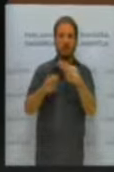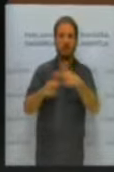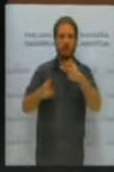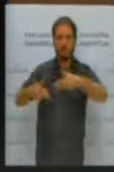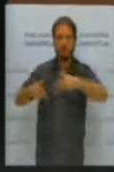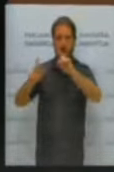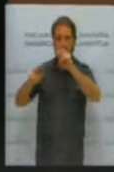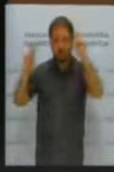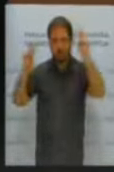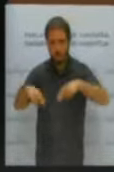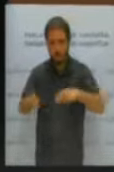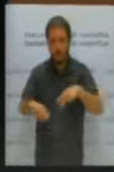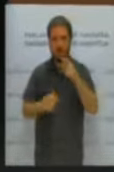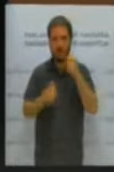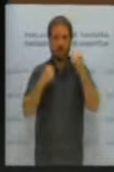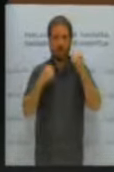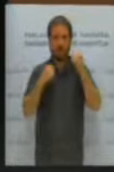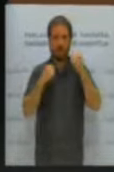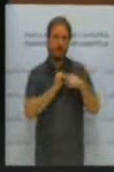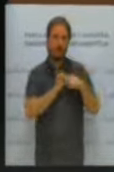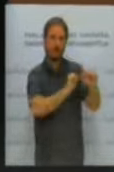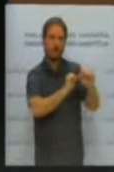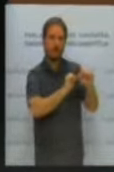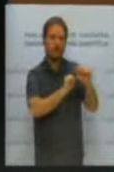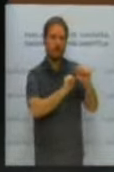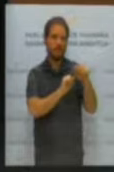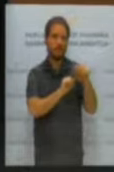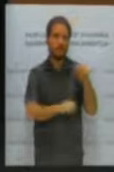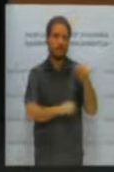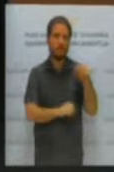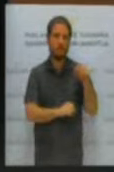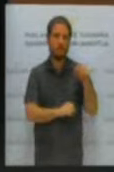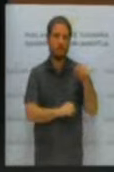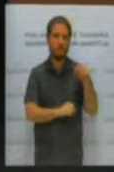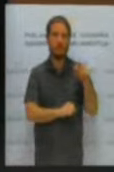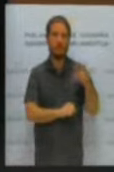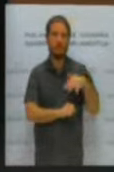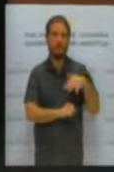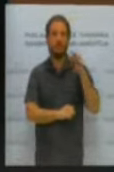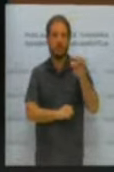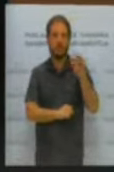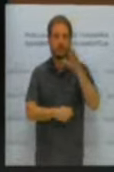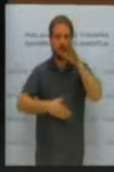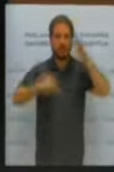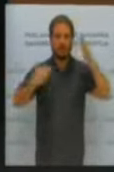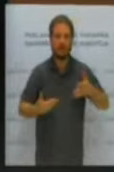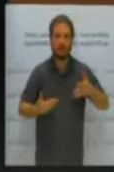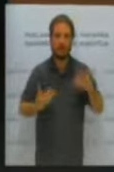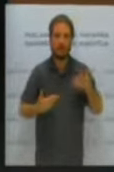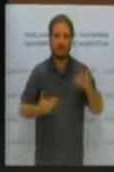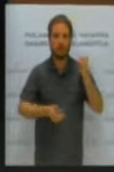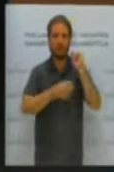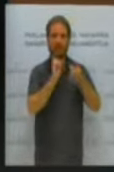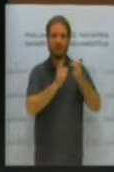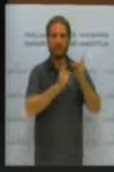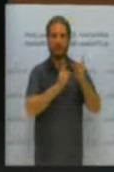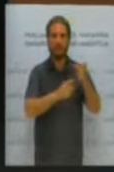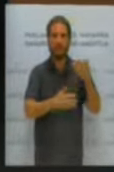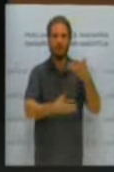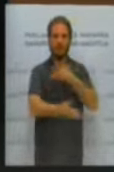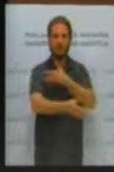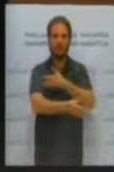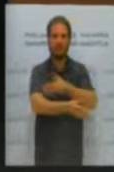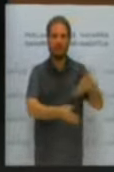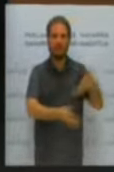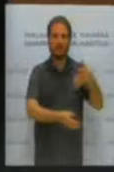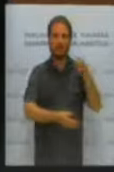Y nos produce rechazo. Y más en estos días. La dictadura sangrienta de